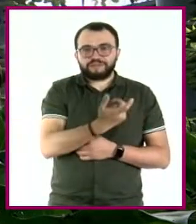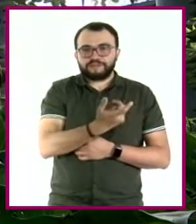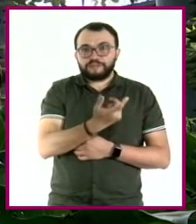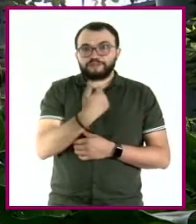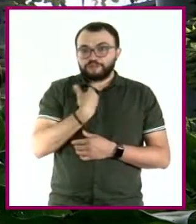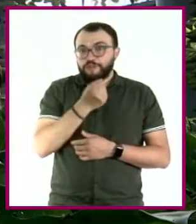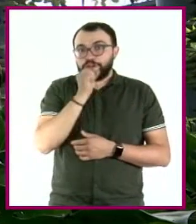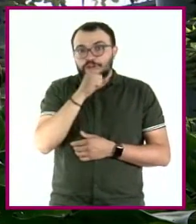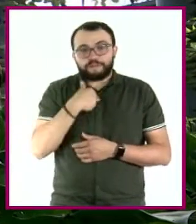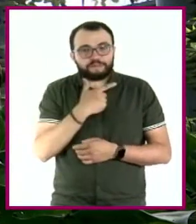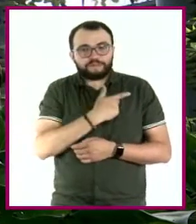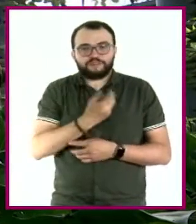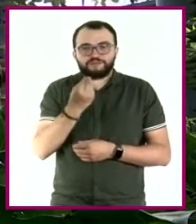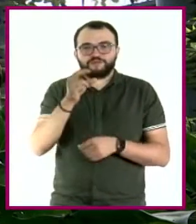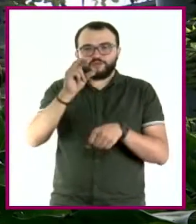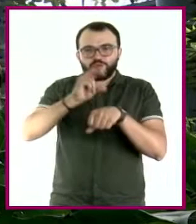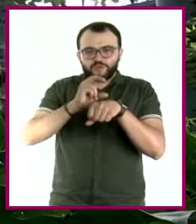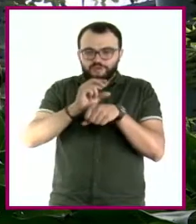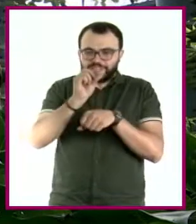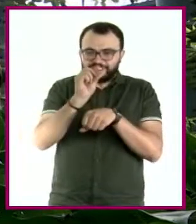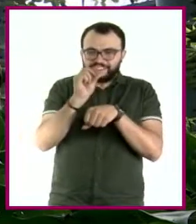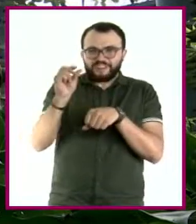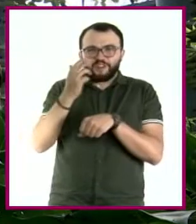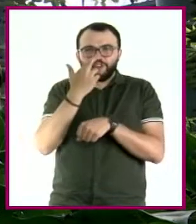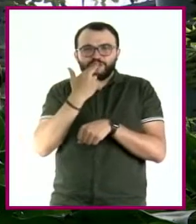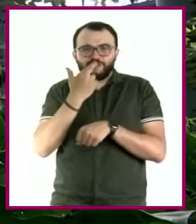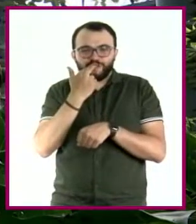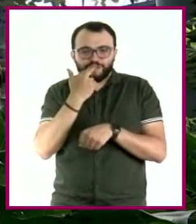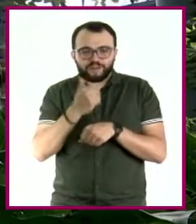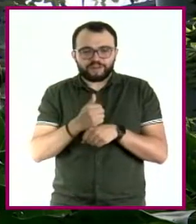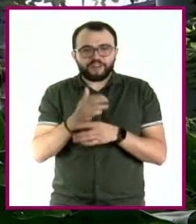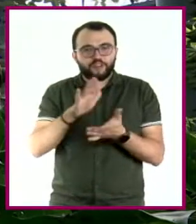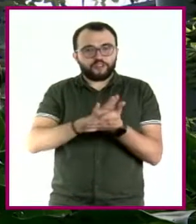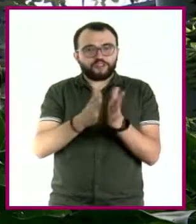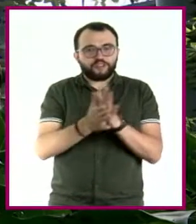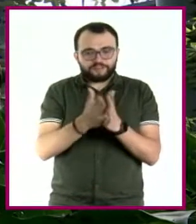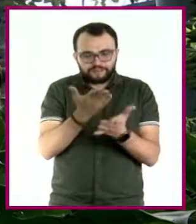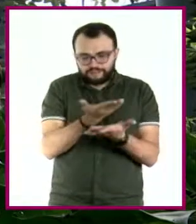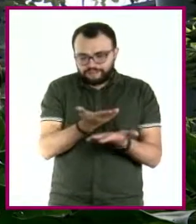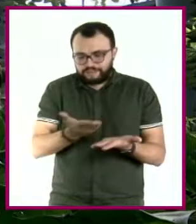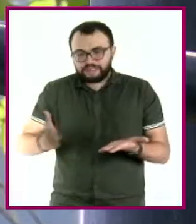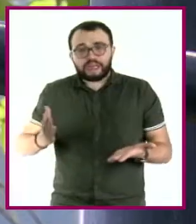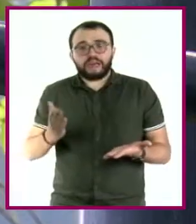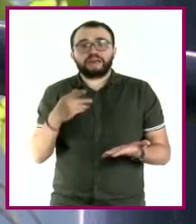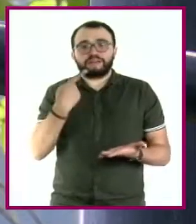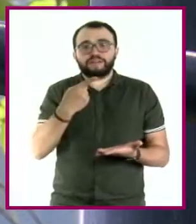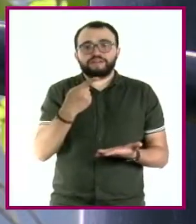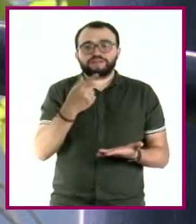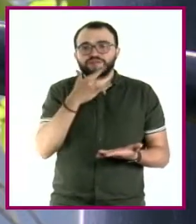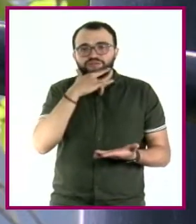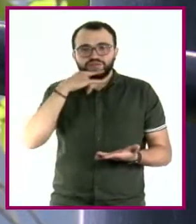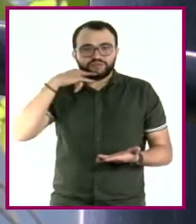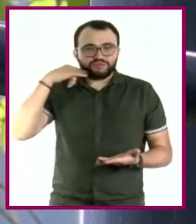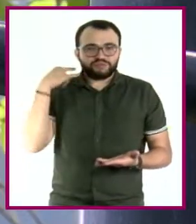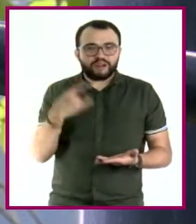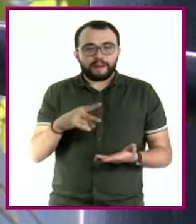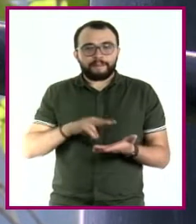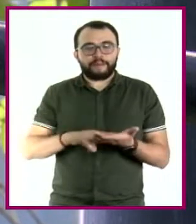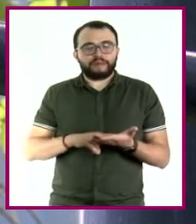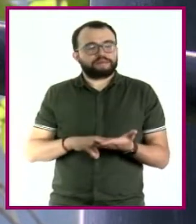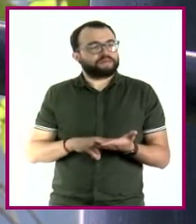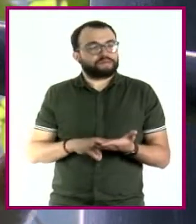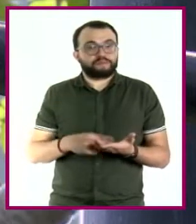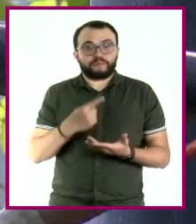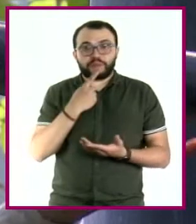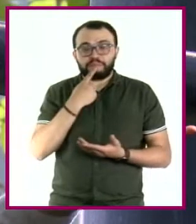negras o rojas me traen muy buenos recuerdos. Con tortilla hecha a mano y una salsita verde. Sí, tienen un sabor muy